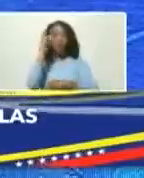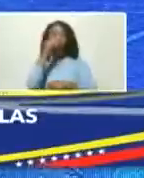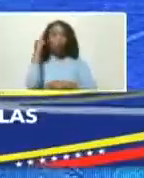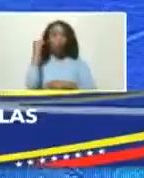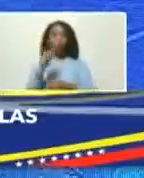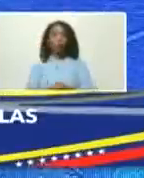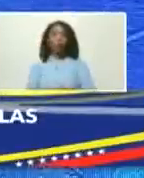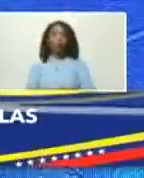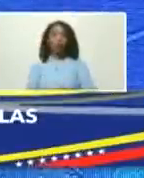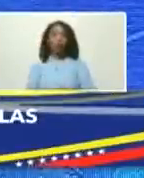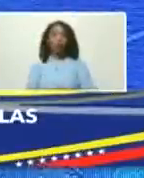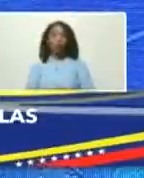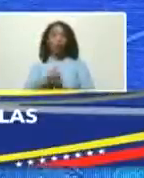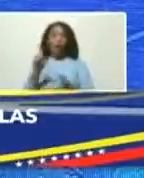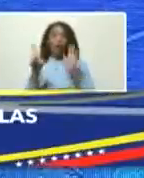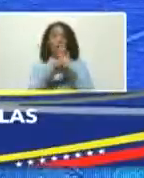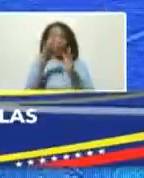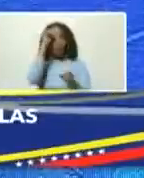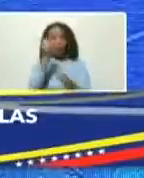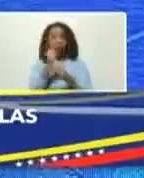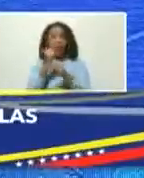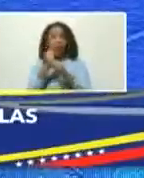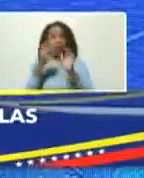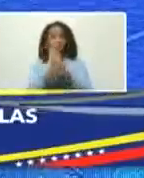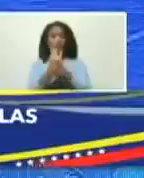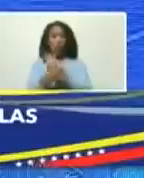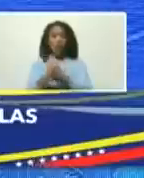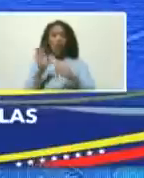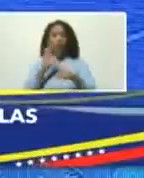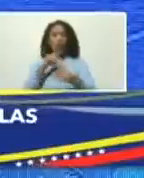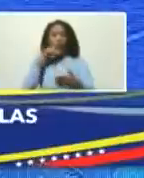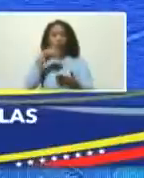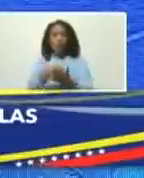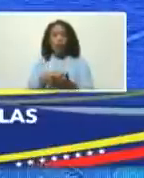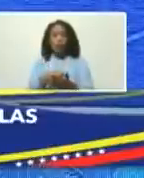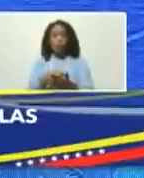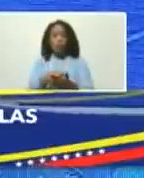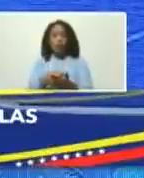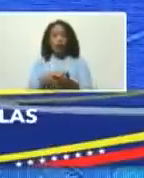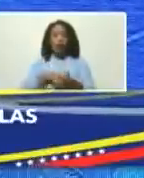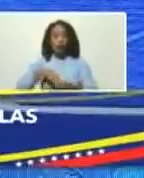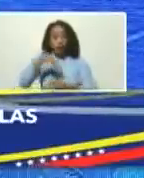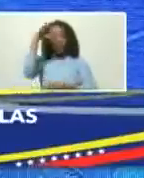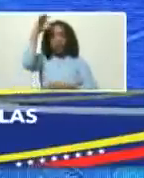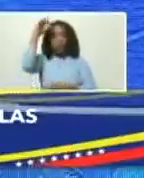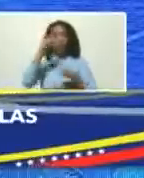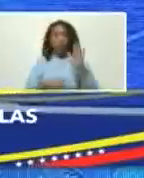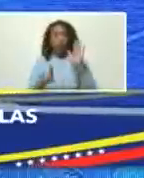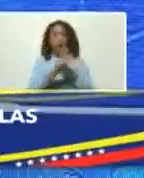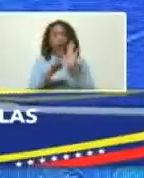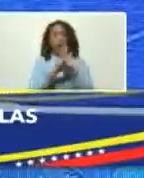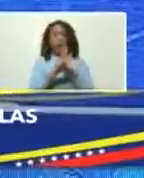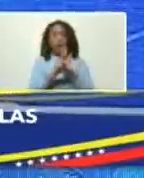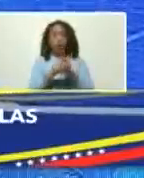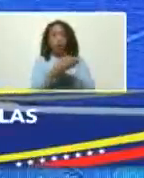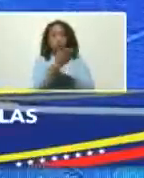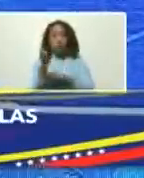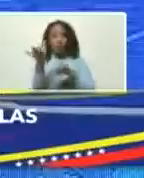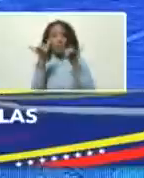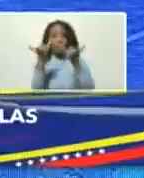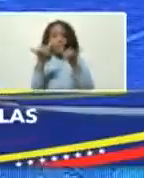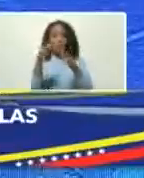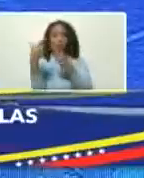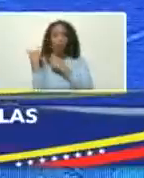diputada que es legislador es lo que llaman diputado correa el espíritu del legislador son ustedes el